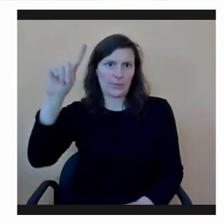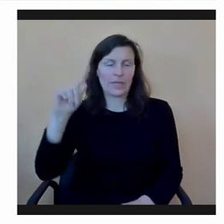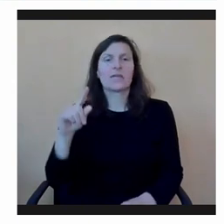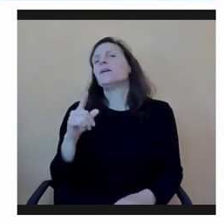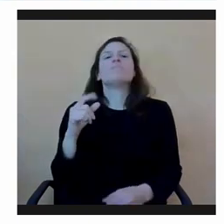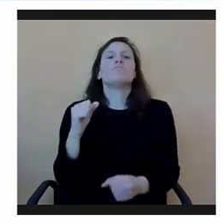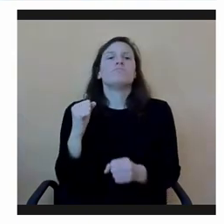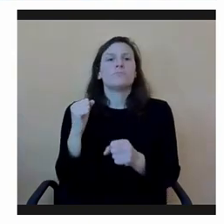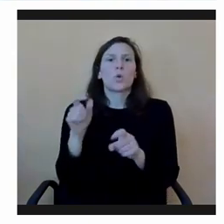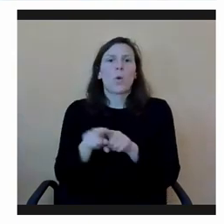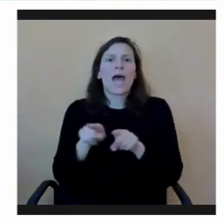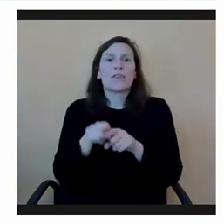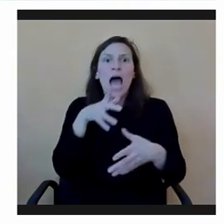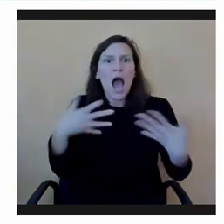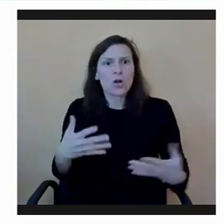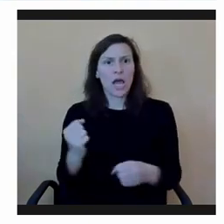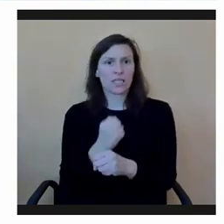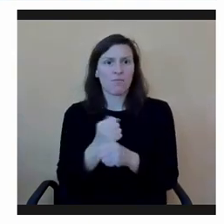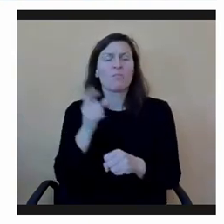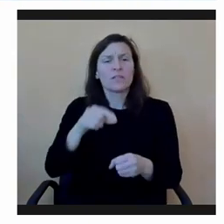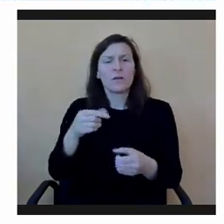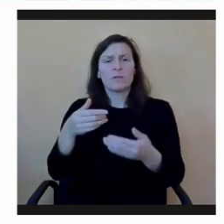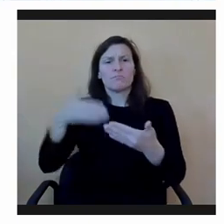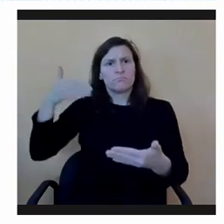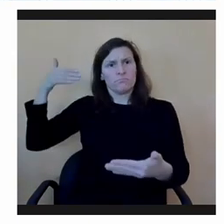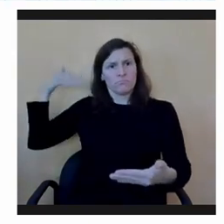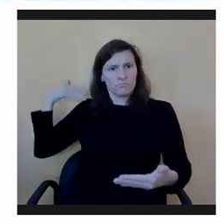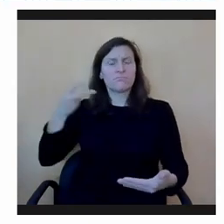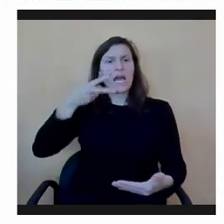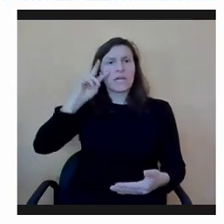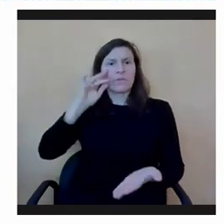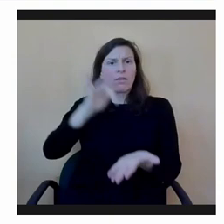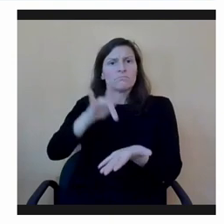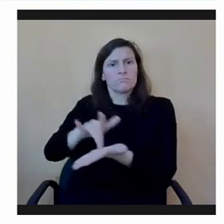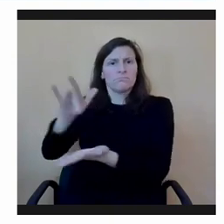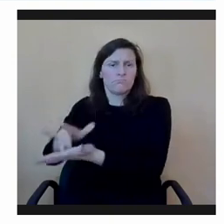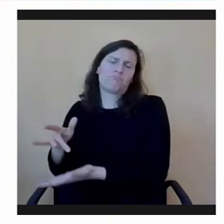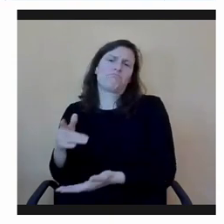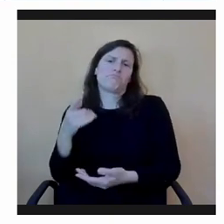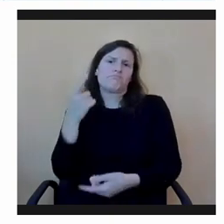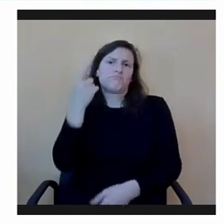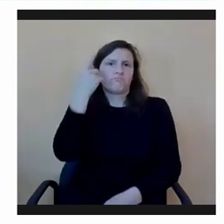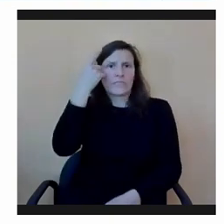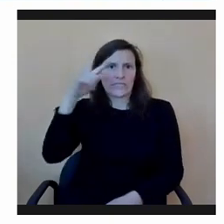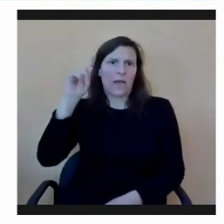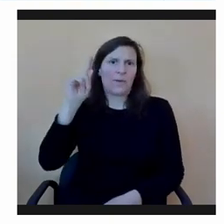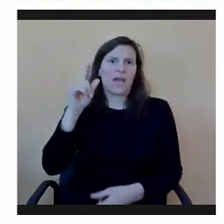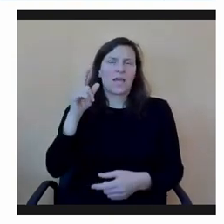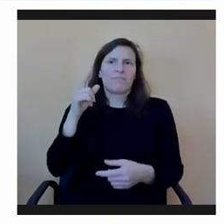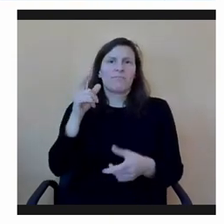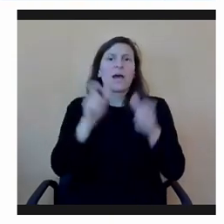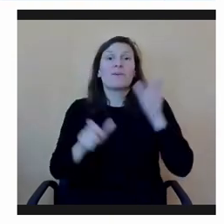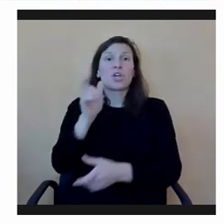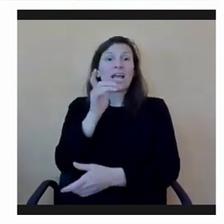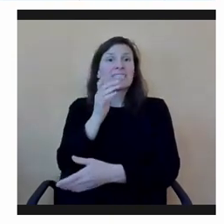por su tremenda vinculación con el mundo asociativo de las personas y en su lucha por sus derechos de las personas con